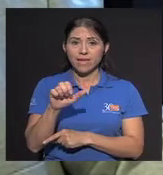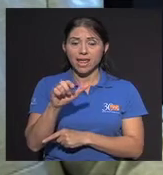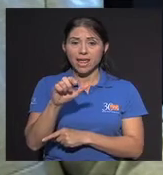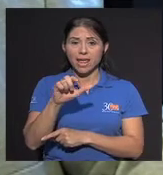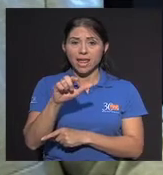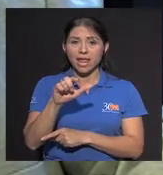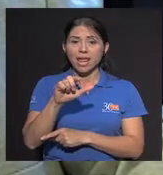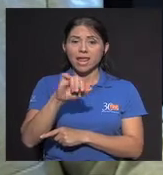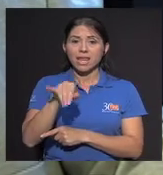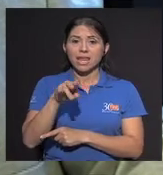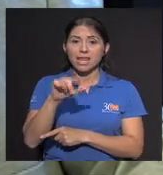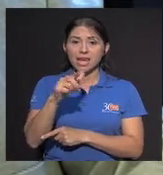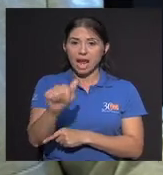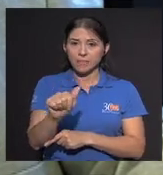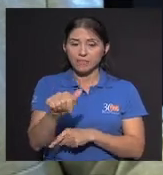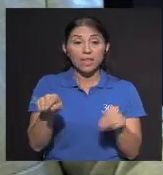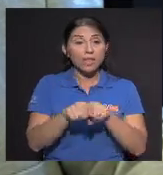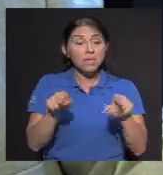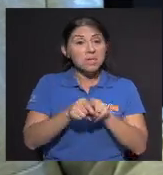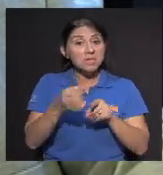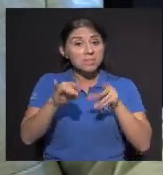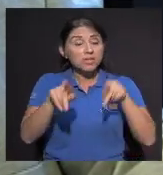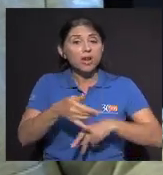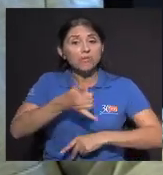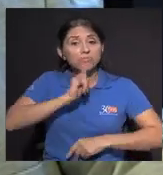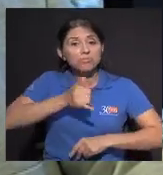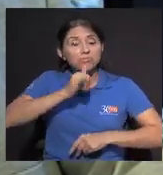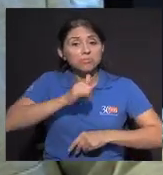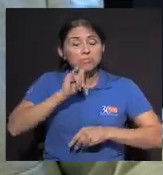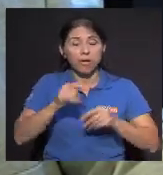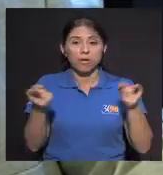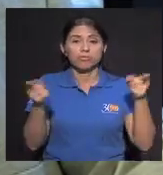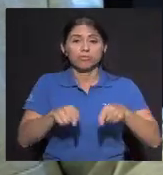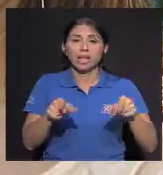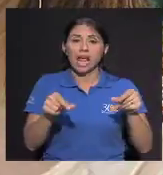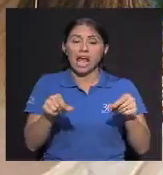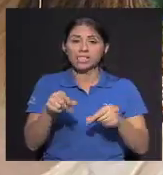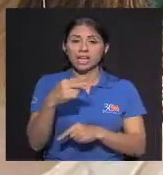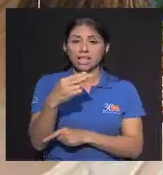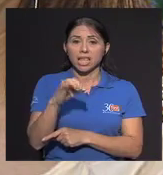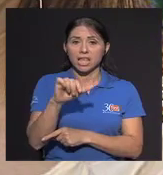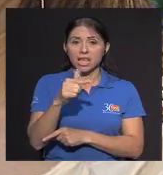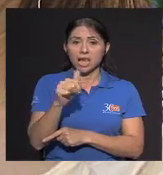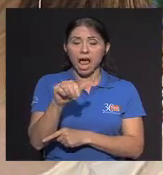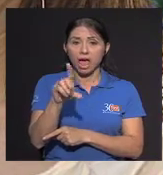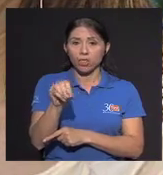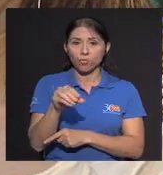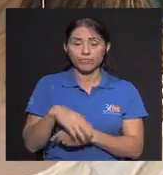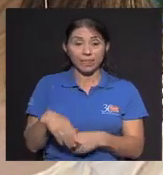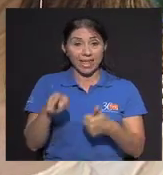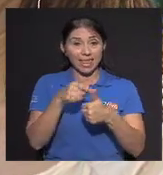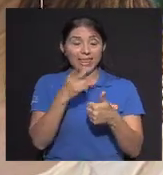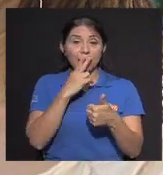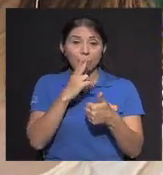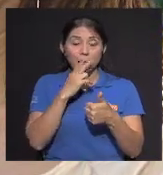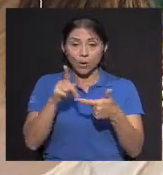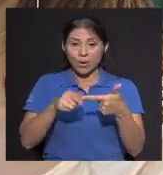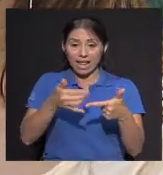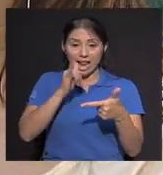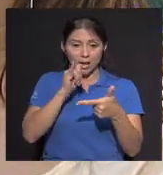alcohol nos va a llevar a producir cáncer de hígado Y el tabaco y el alcohol